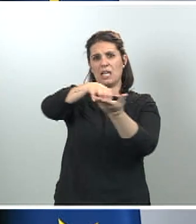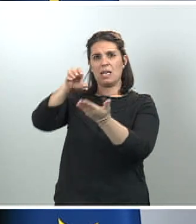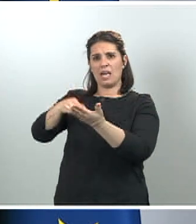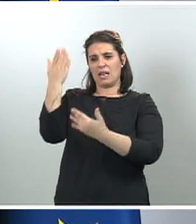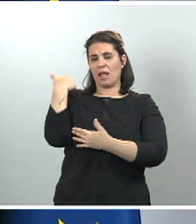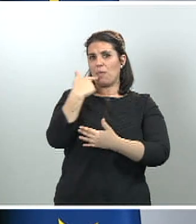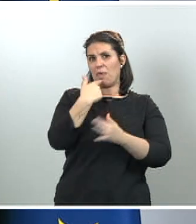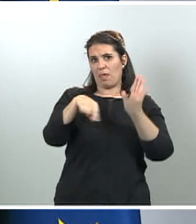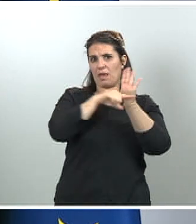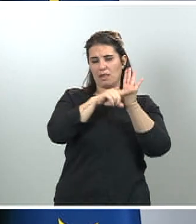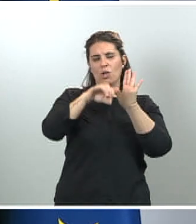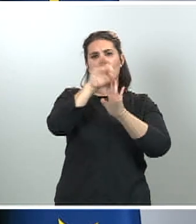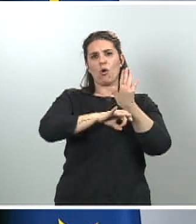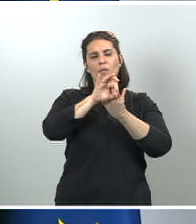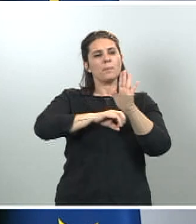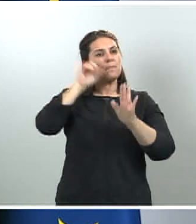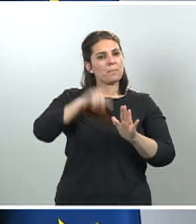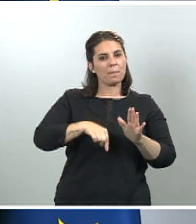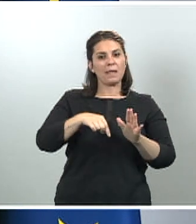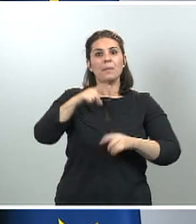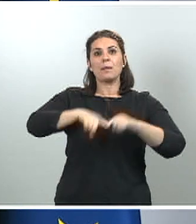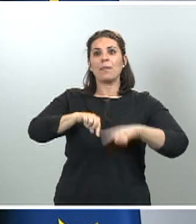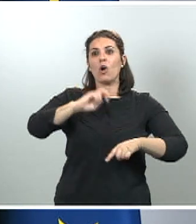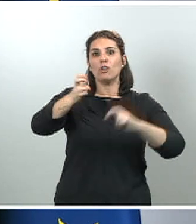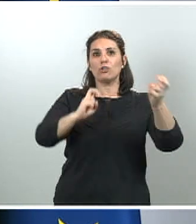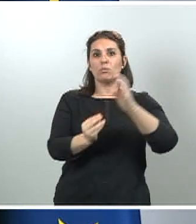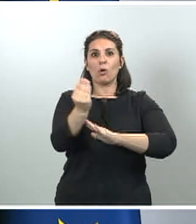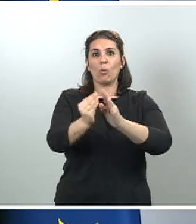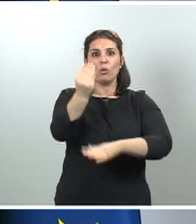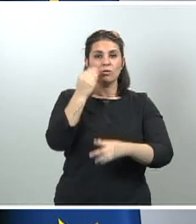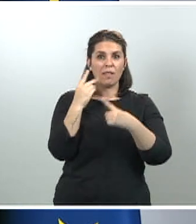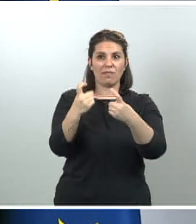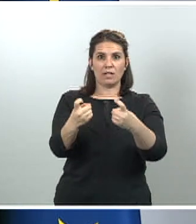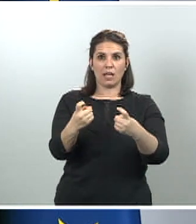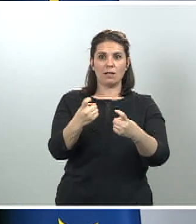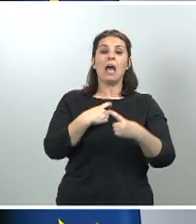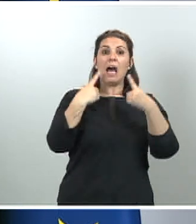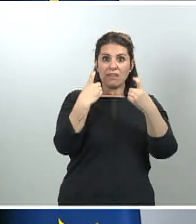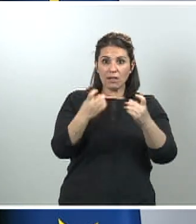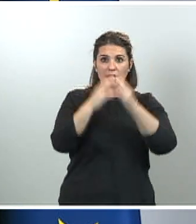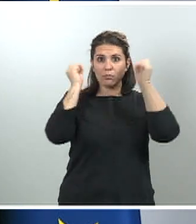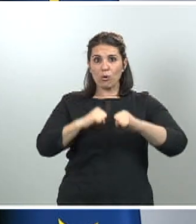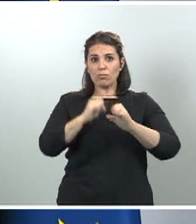función de cómo evolucionan otros productos, si hay que tomar medidas de esta índole para evitar que haya abusos, pues el Gobierno las va a tomar. ¡Gracias!